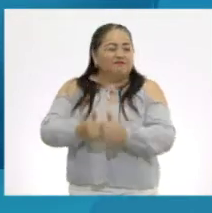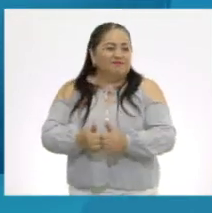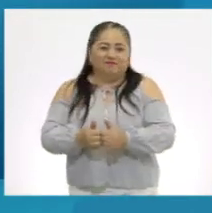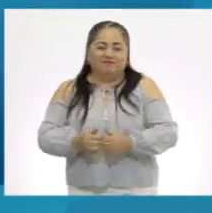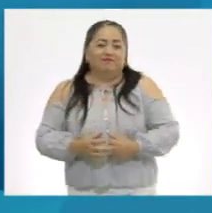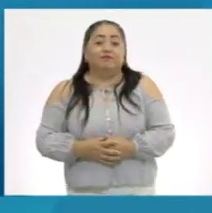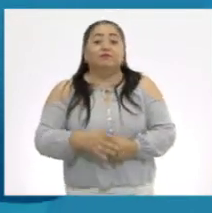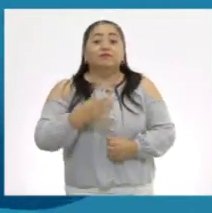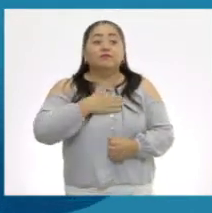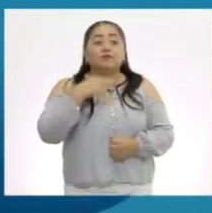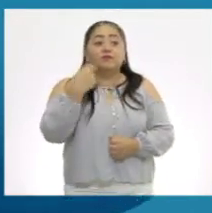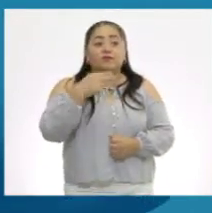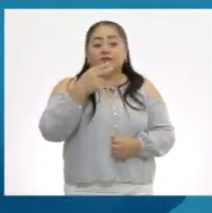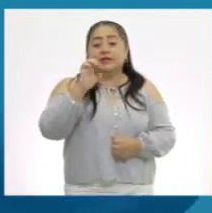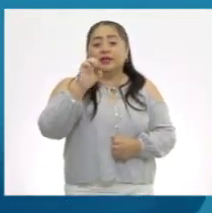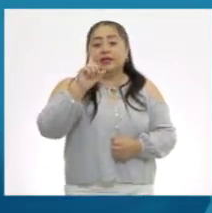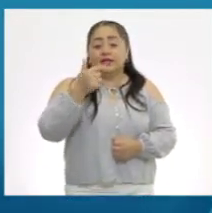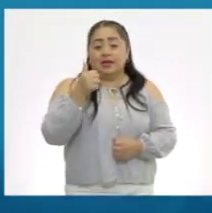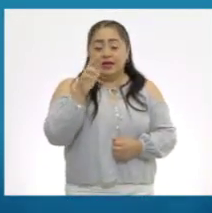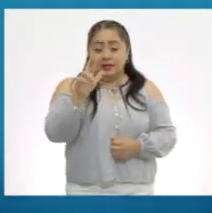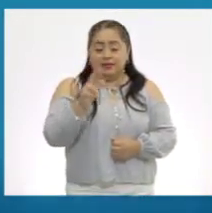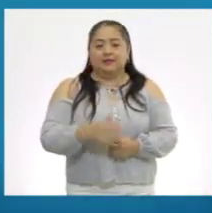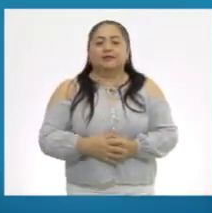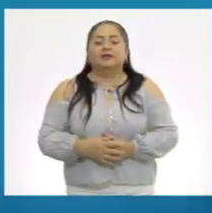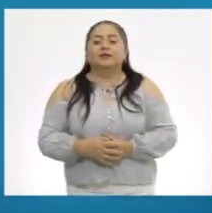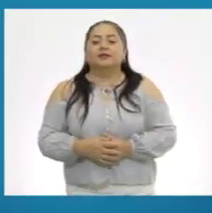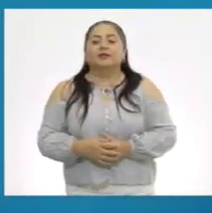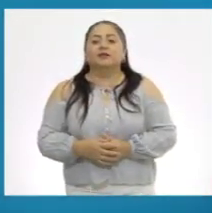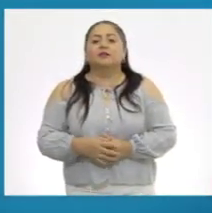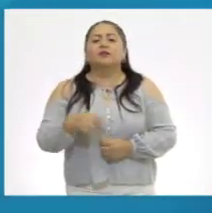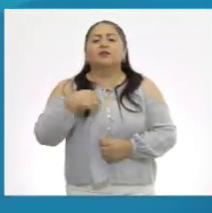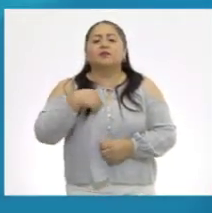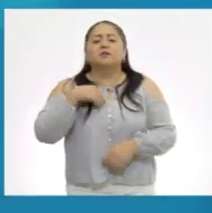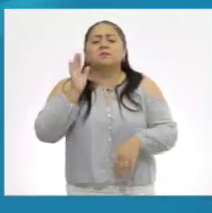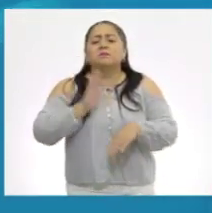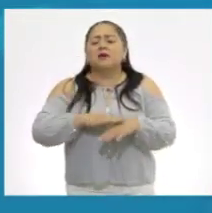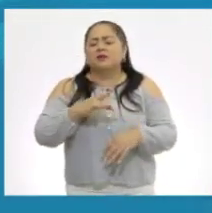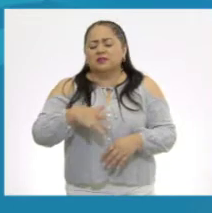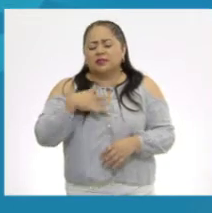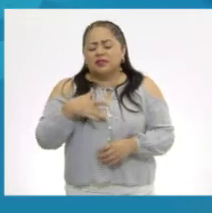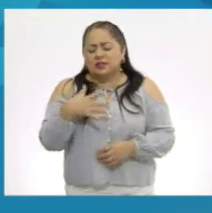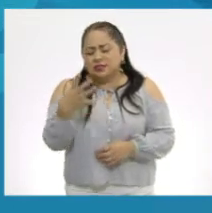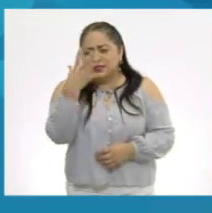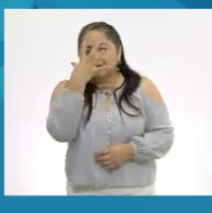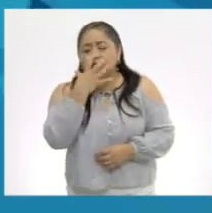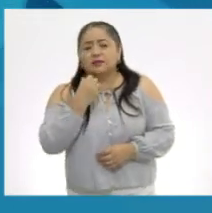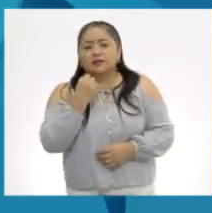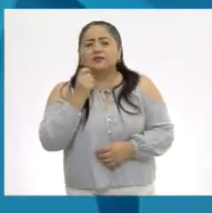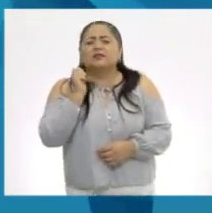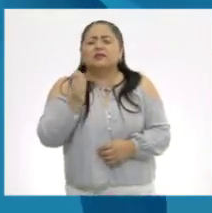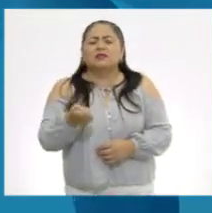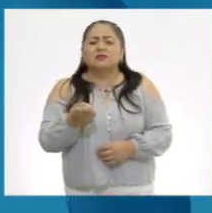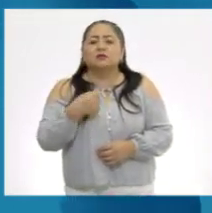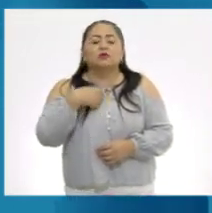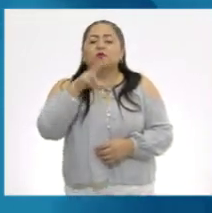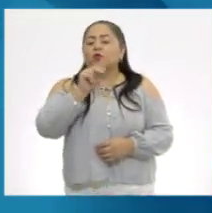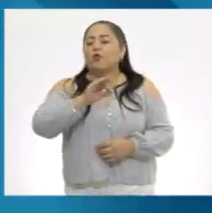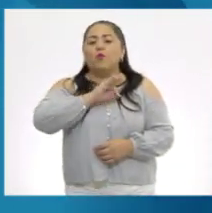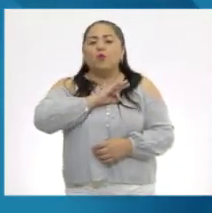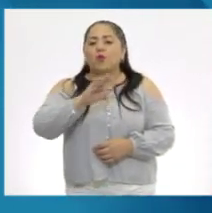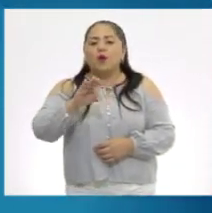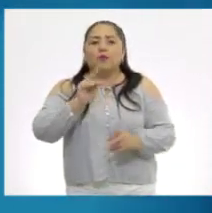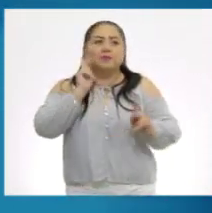Mi nombre es Edgar Alfonso Alvarado Ellis. Y lo que a mí me hace sentir triste es no poder